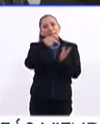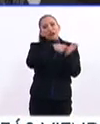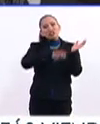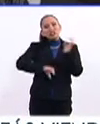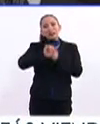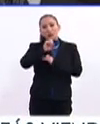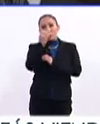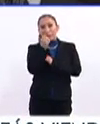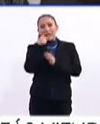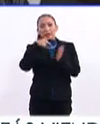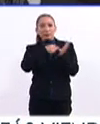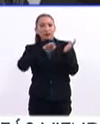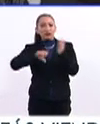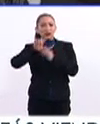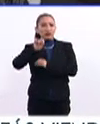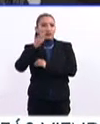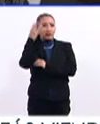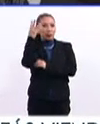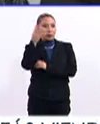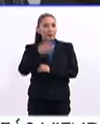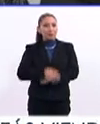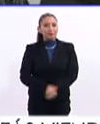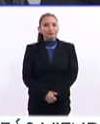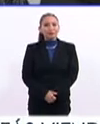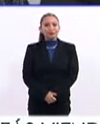1969 y 1974.